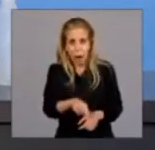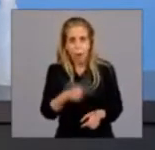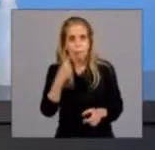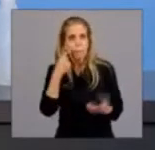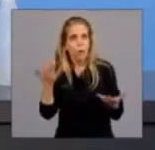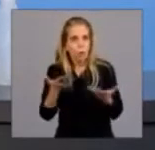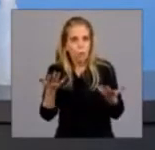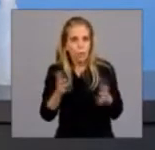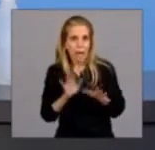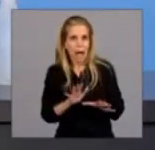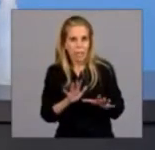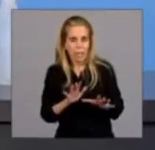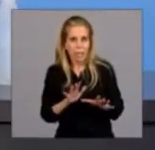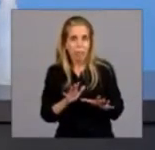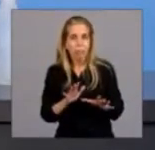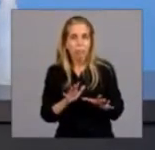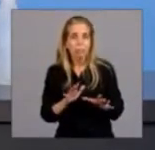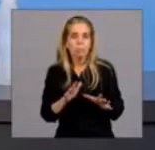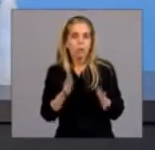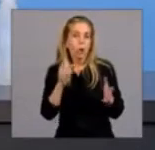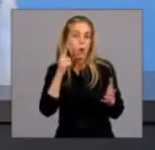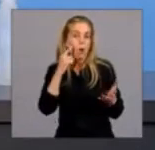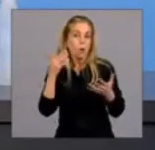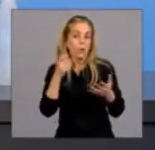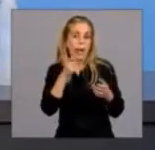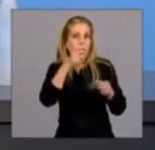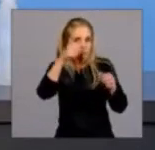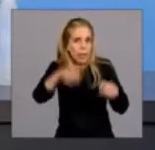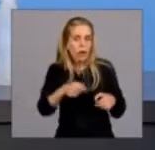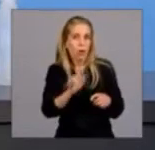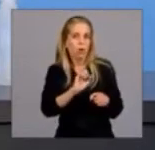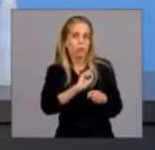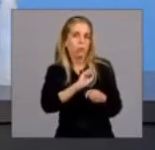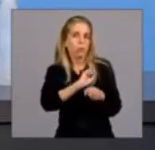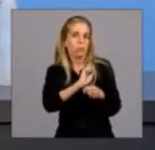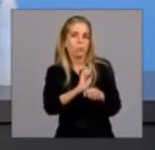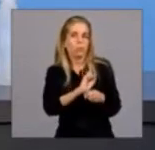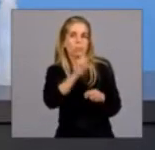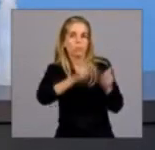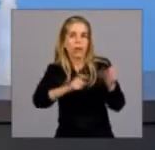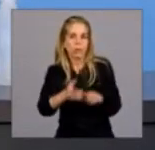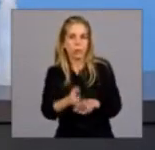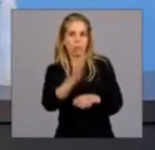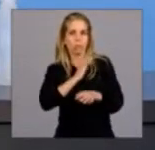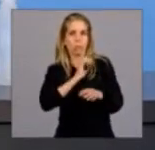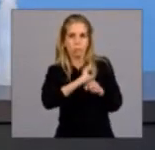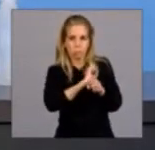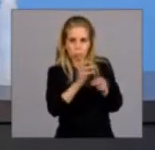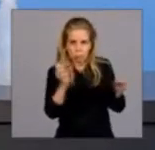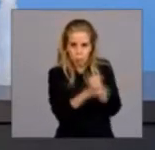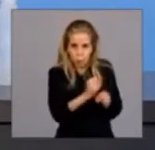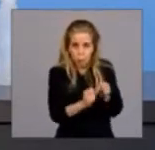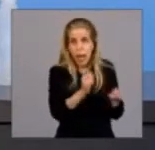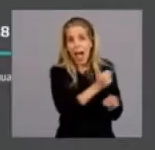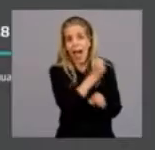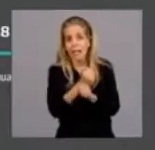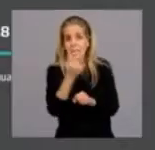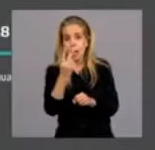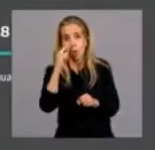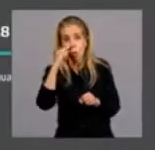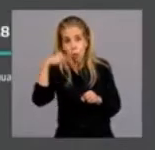lugar que ocupa respecto a los casos confirmados acumulados al 2 de junio, demuestra que